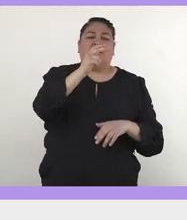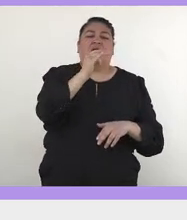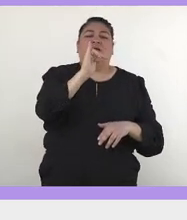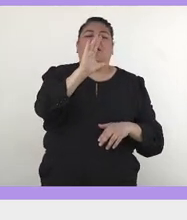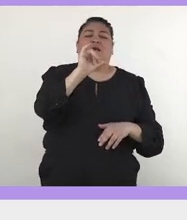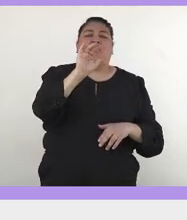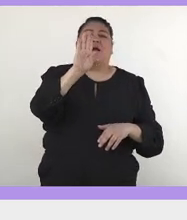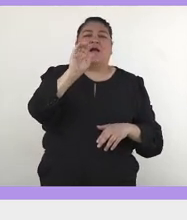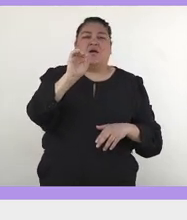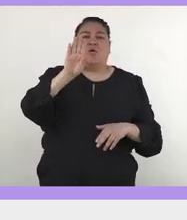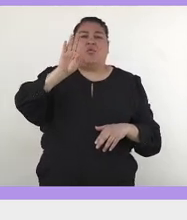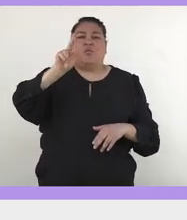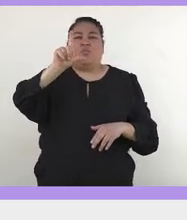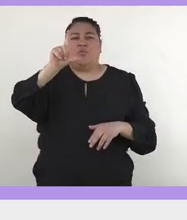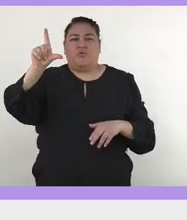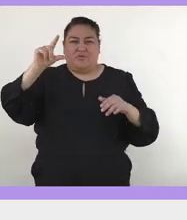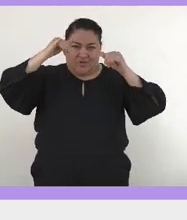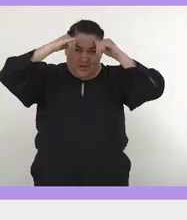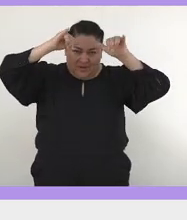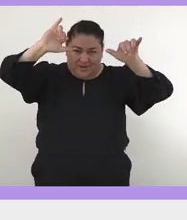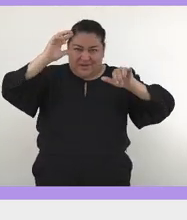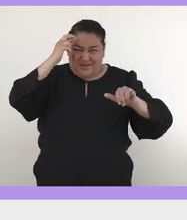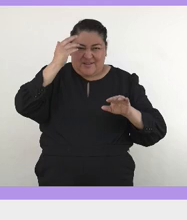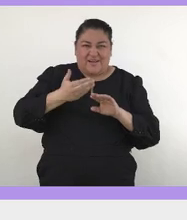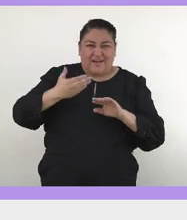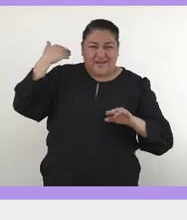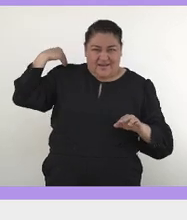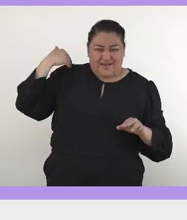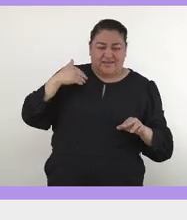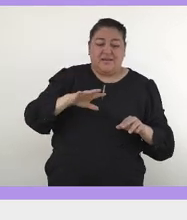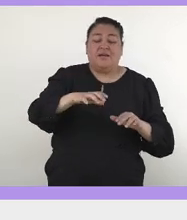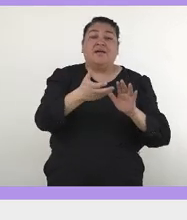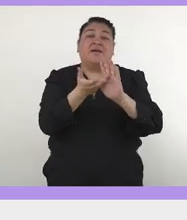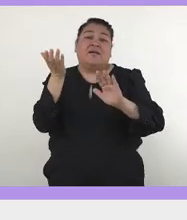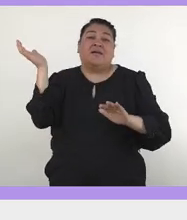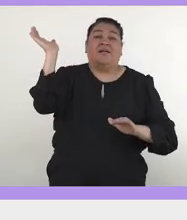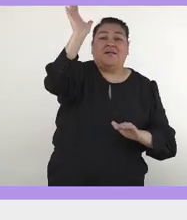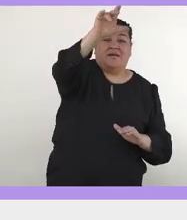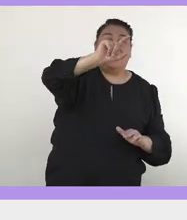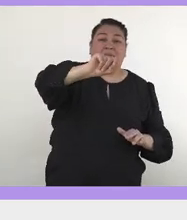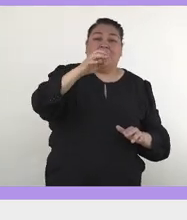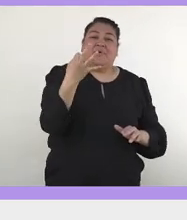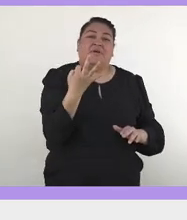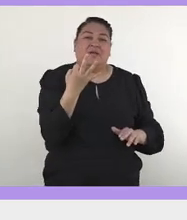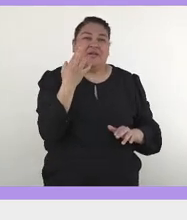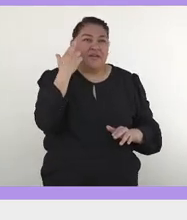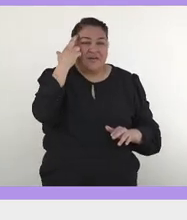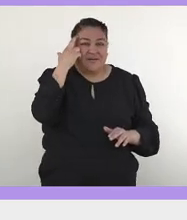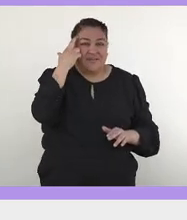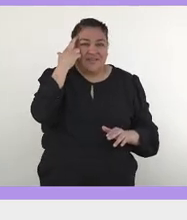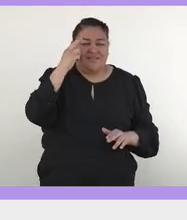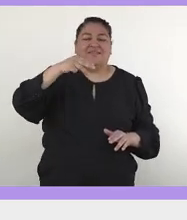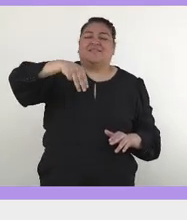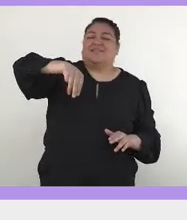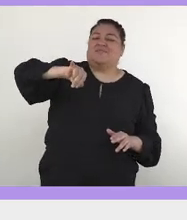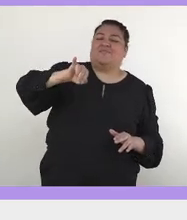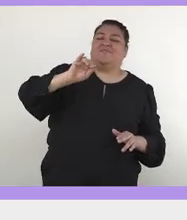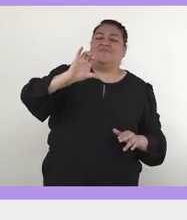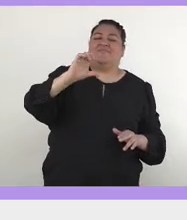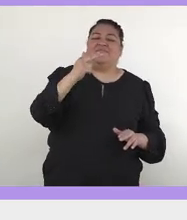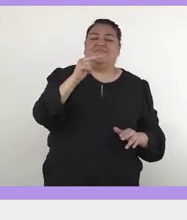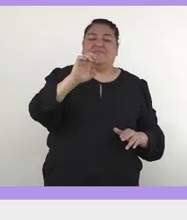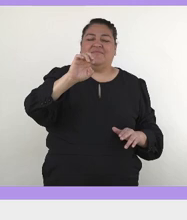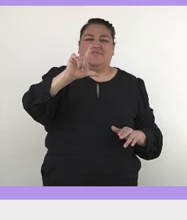época de, ¿se me fue? ¿El mejor jugador de la historia del Dream Team? ¿Ustedes qué son? Michael Gerson. Sí.